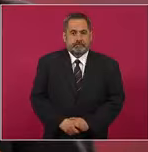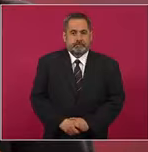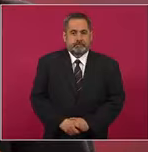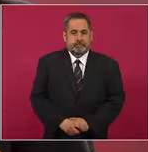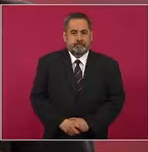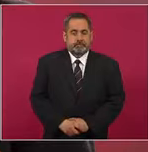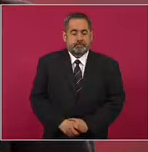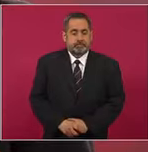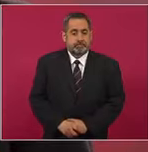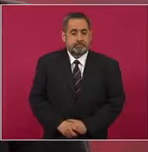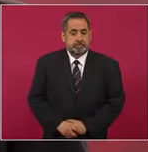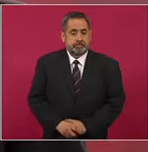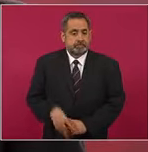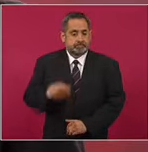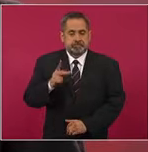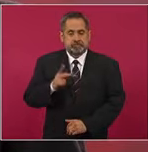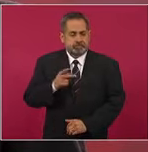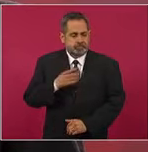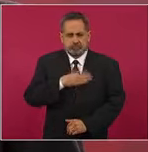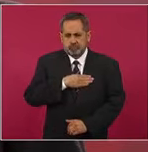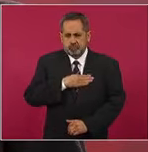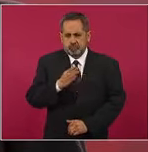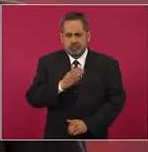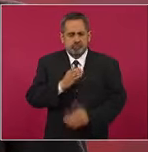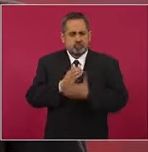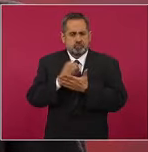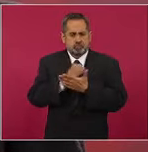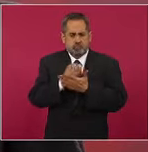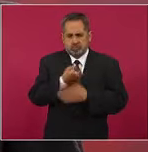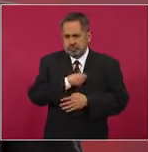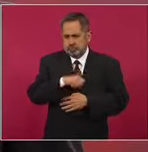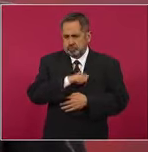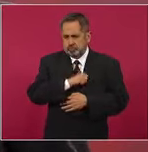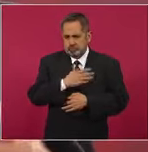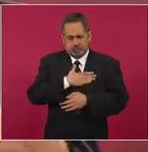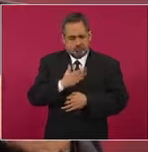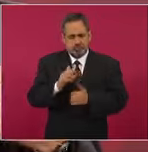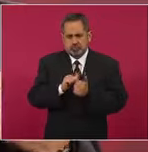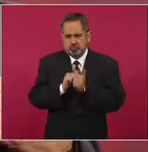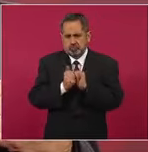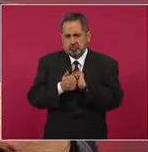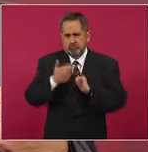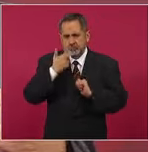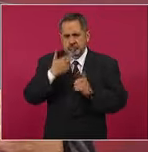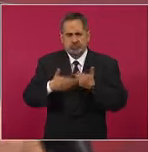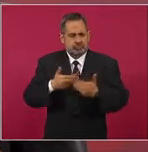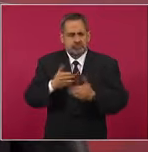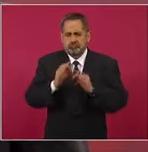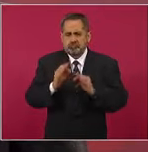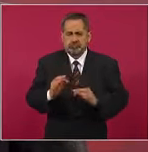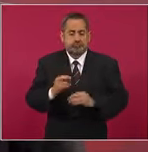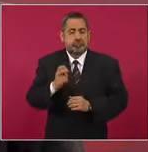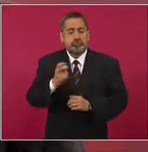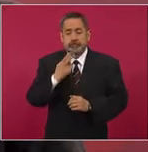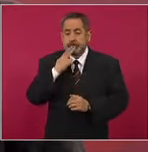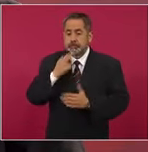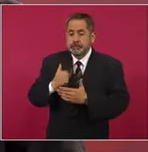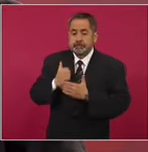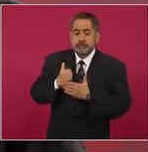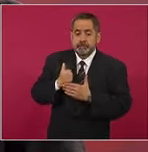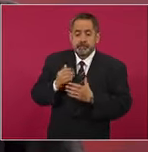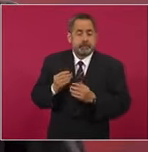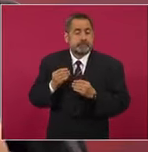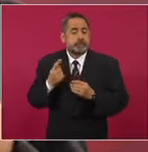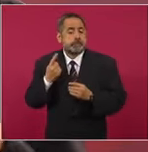ya en plena recuperación y esto me va a ayudar mucho